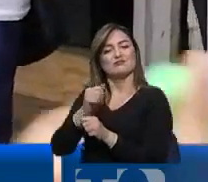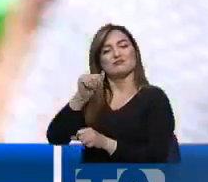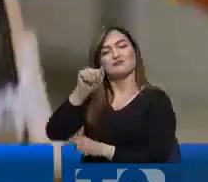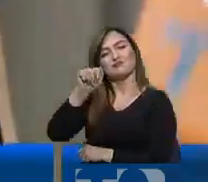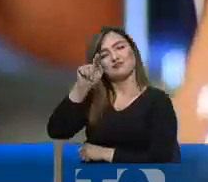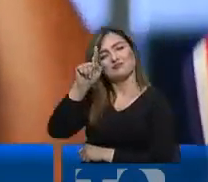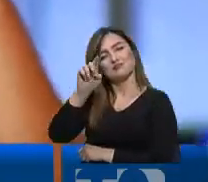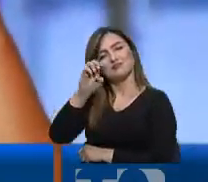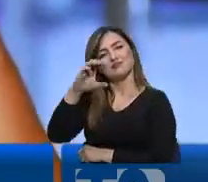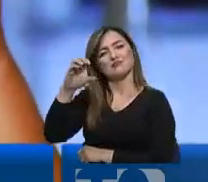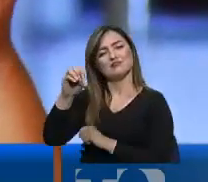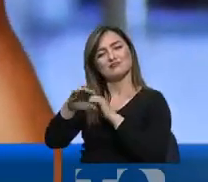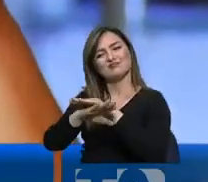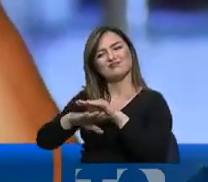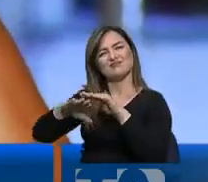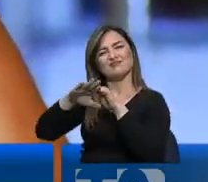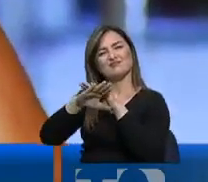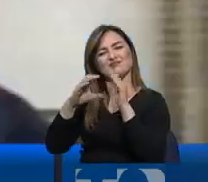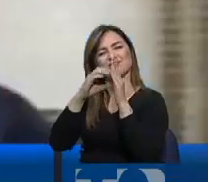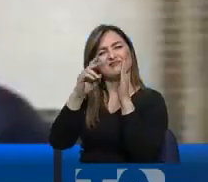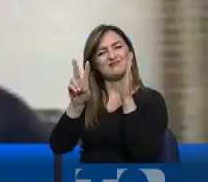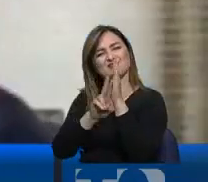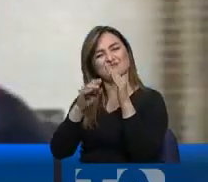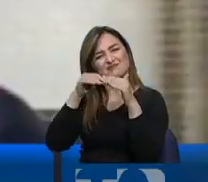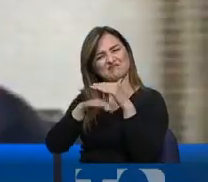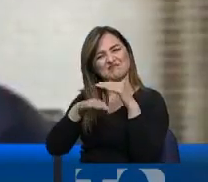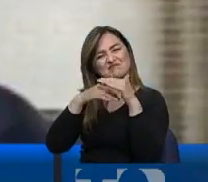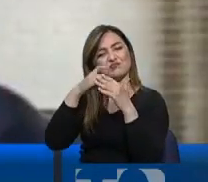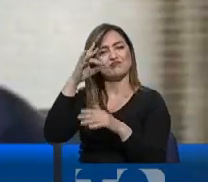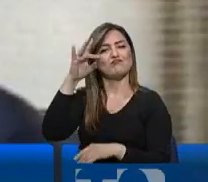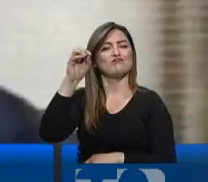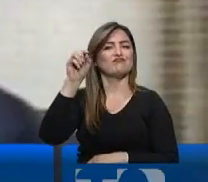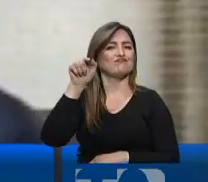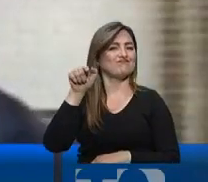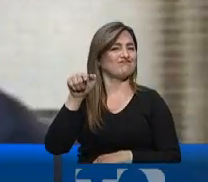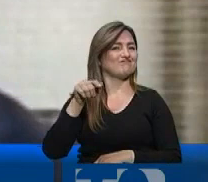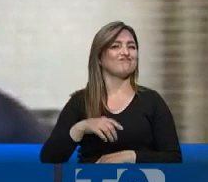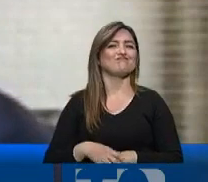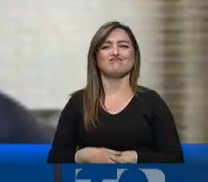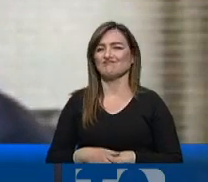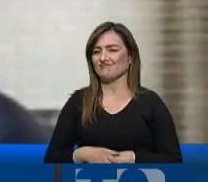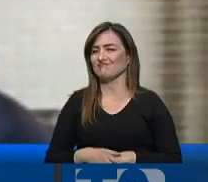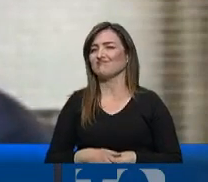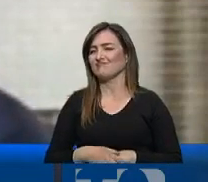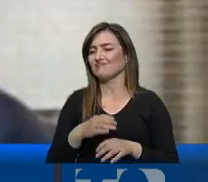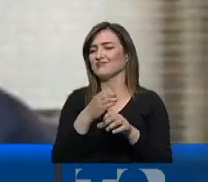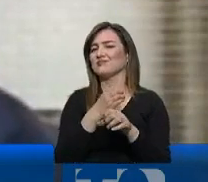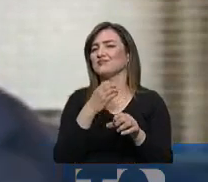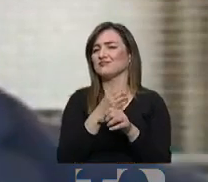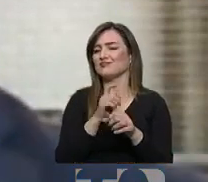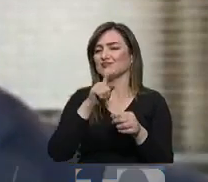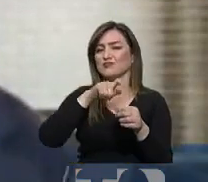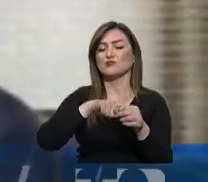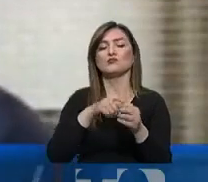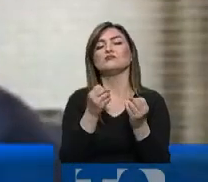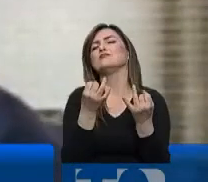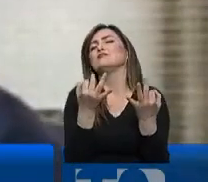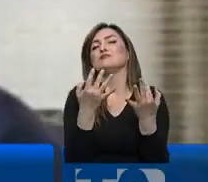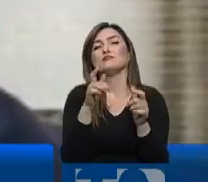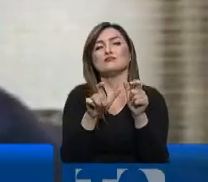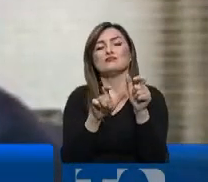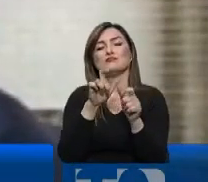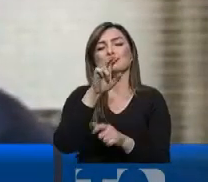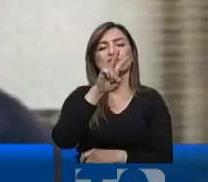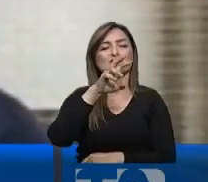en cuya base hay 80.000 currículums activos. Hemos registrado un aproximado de 200 personas